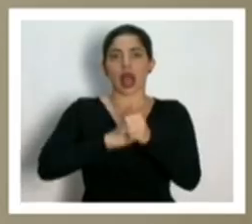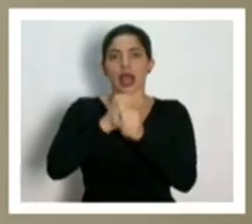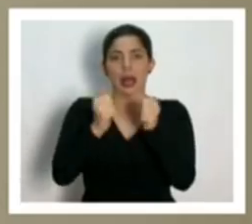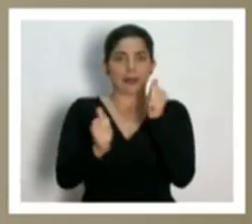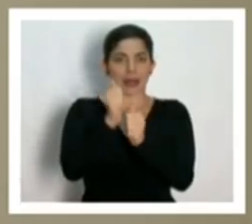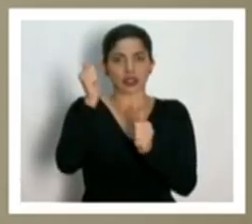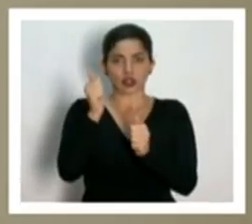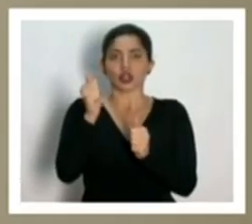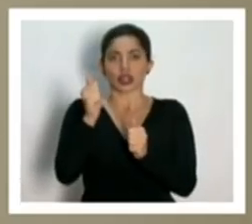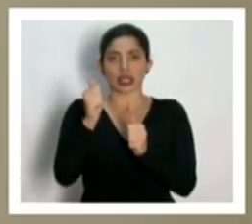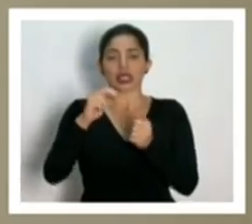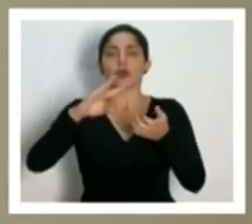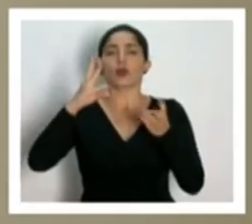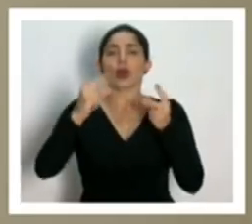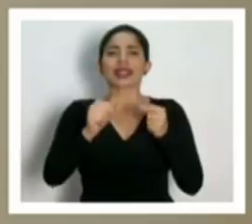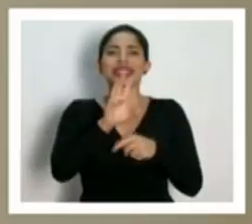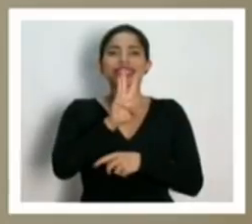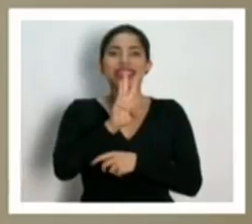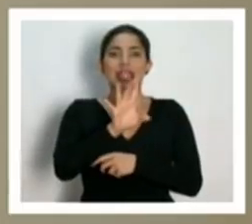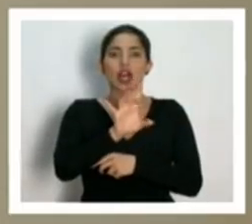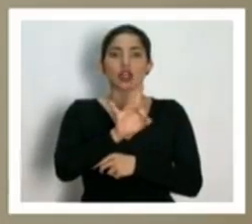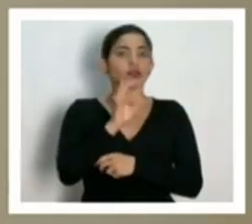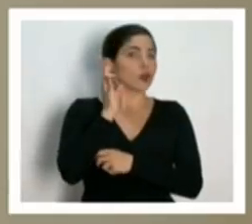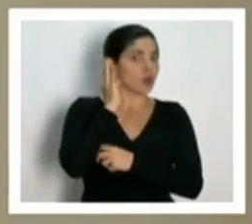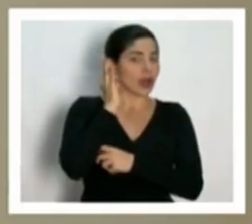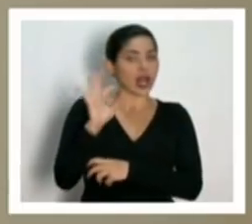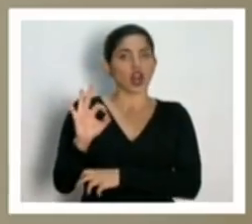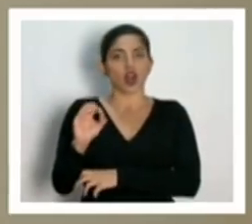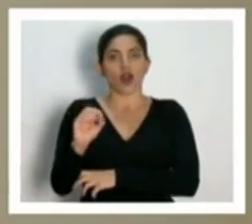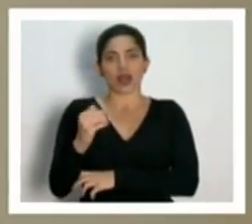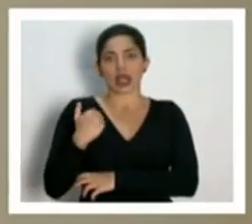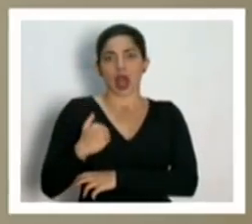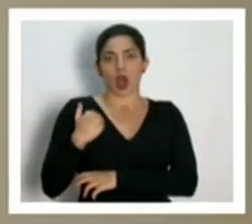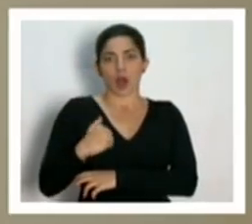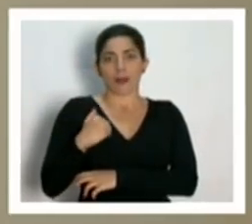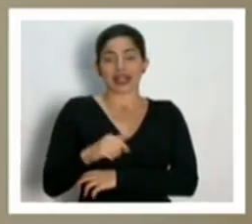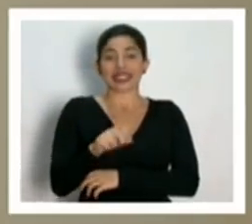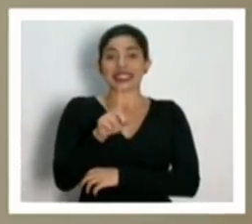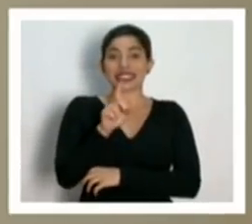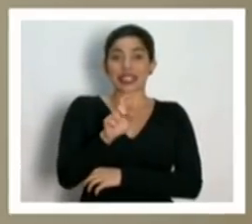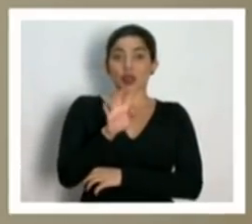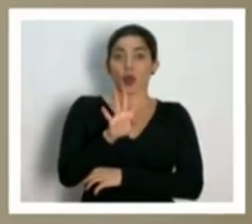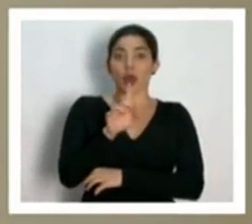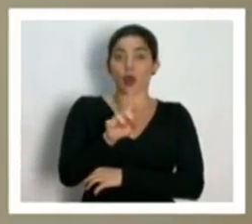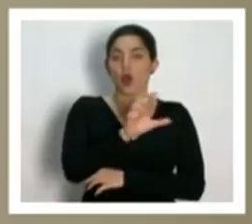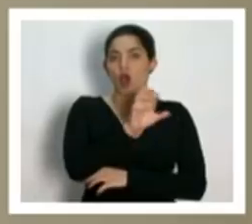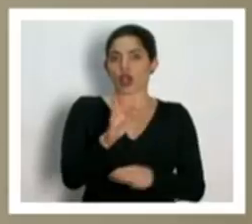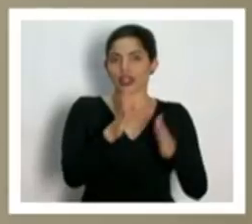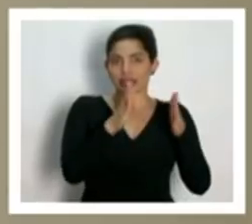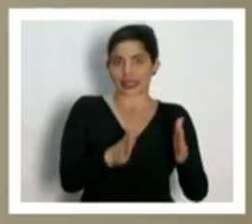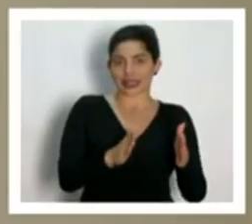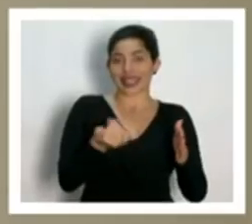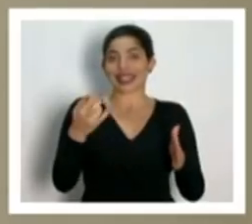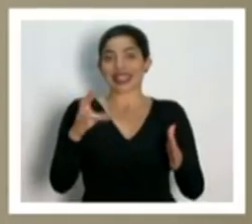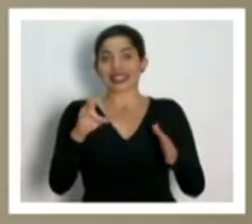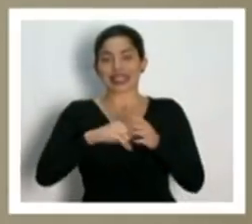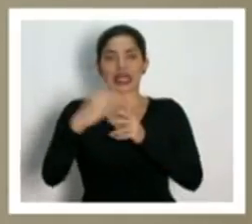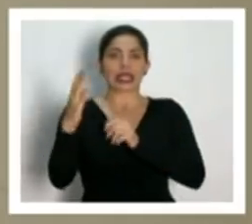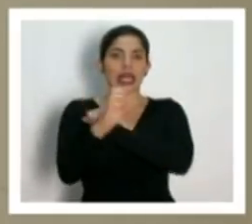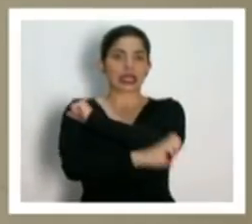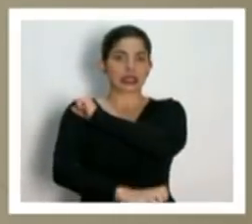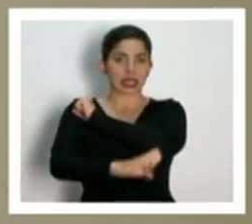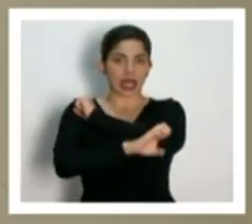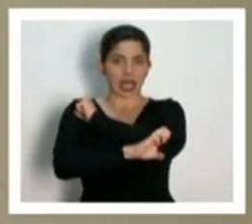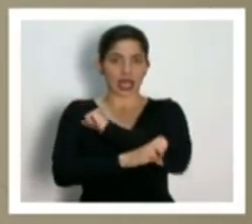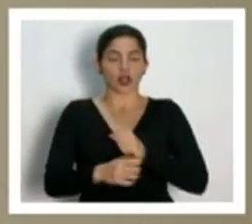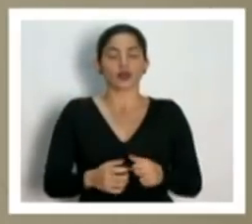Trata de 68 mujeres y 90 hombres, de los cuales 141 son costarricenses y 17 son extranjeros.